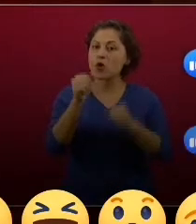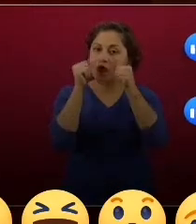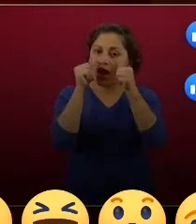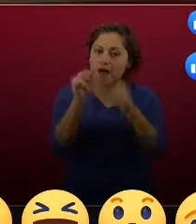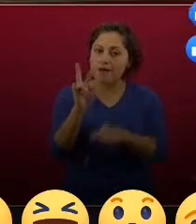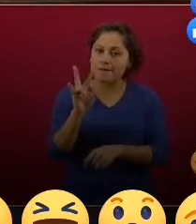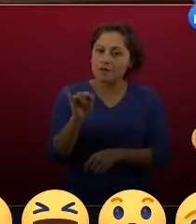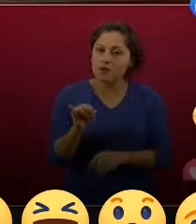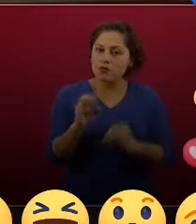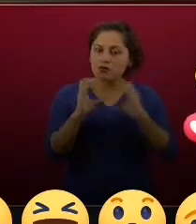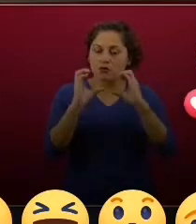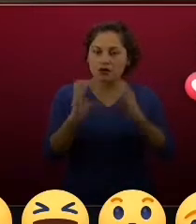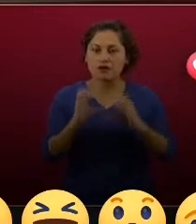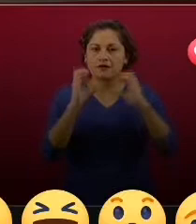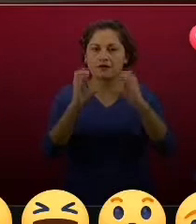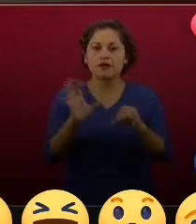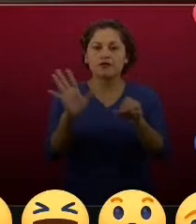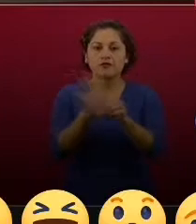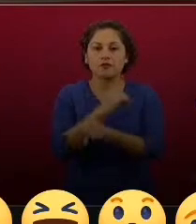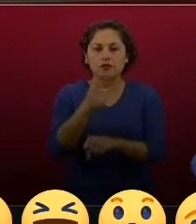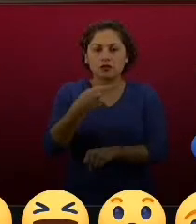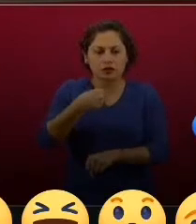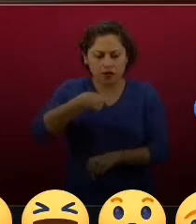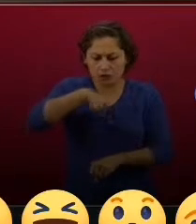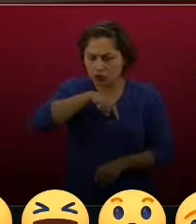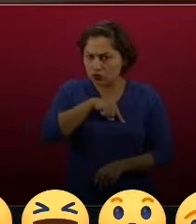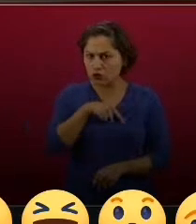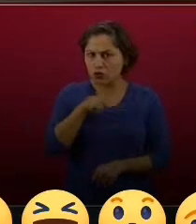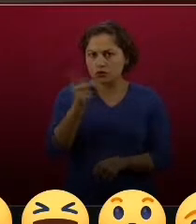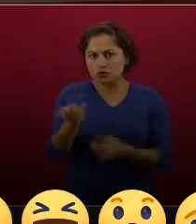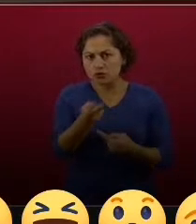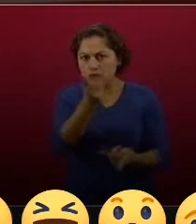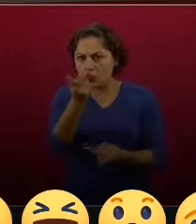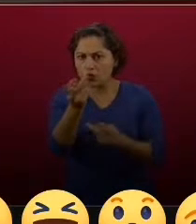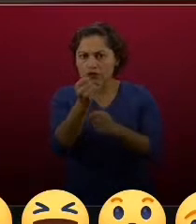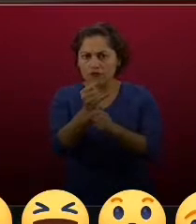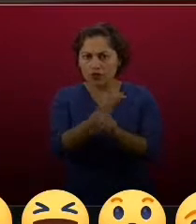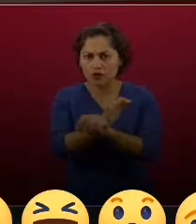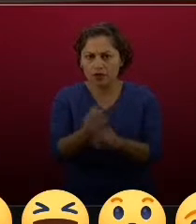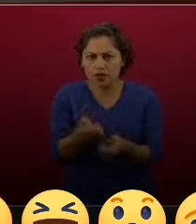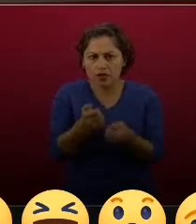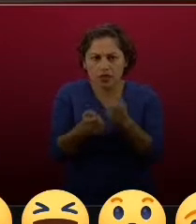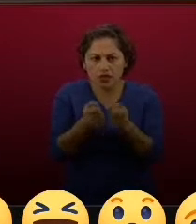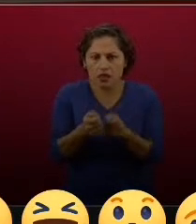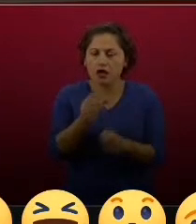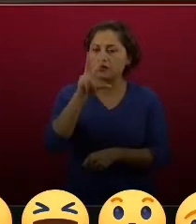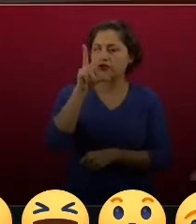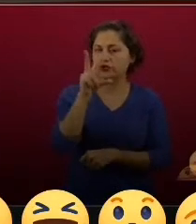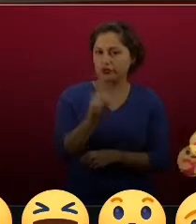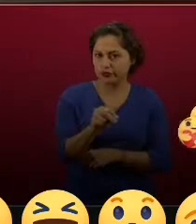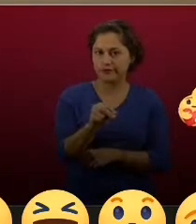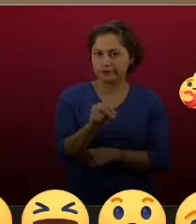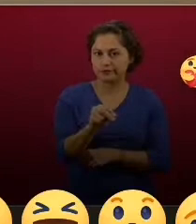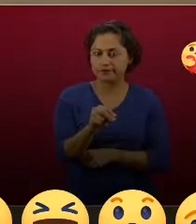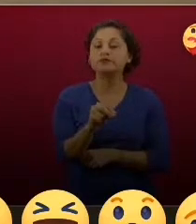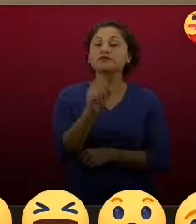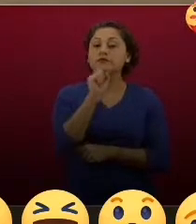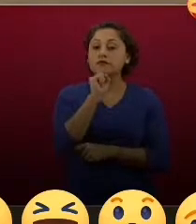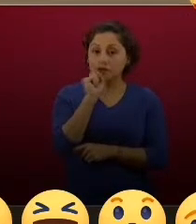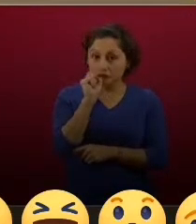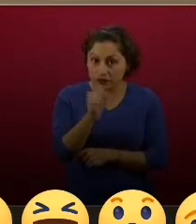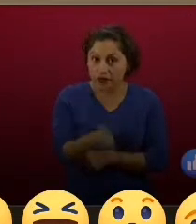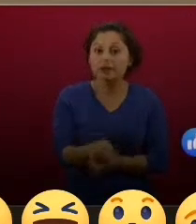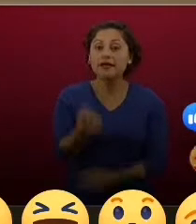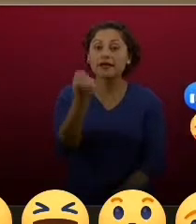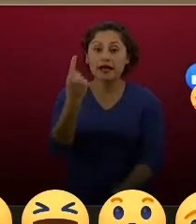sepan que no es parte del Infonavit. Lo mismo con despachos. Hay despachos viejos que trabajaron con el